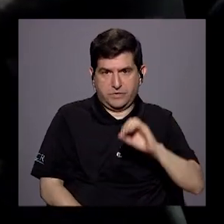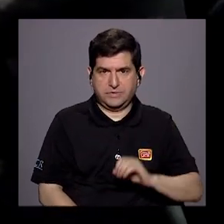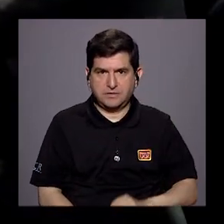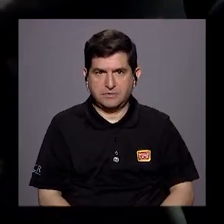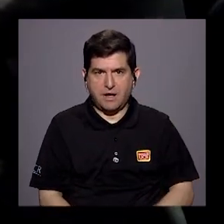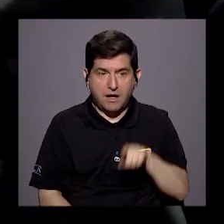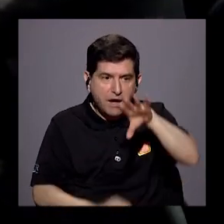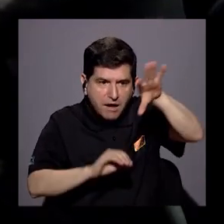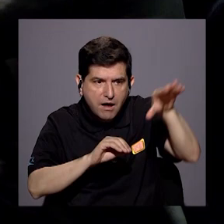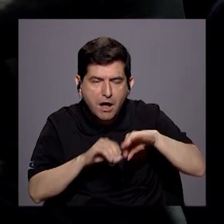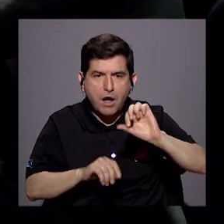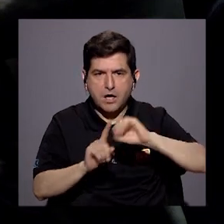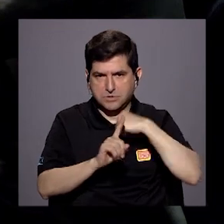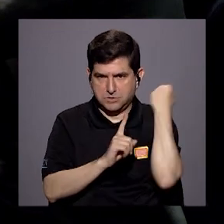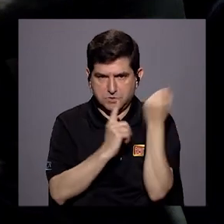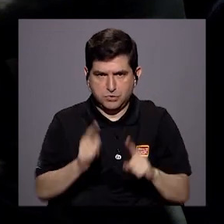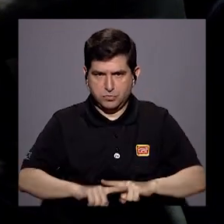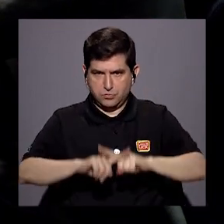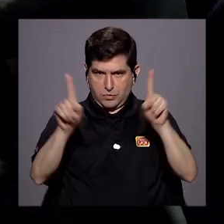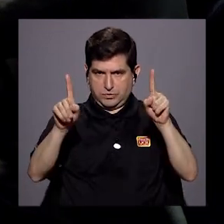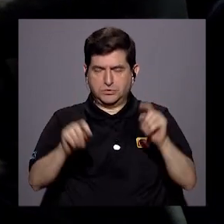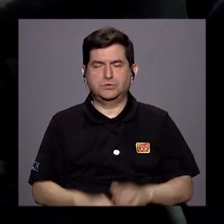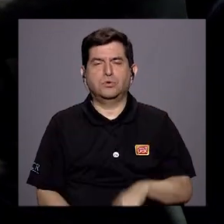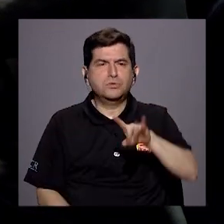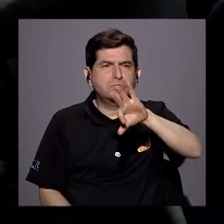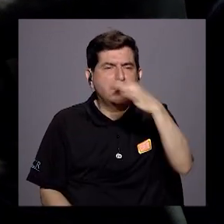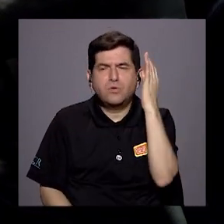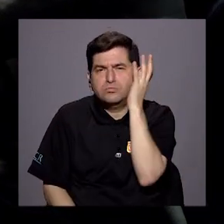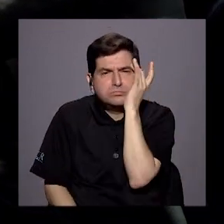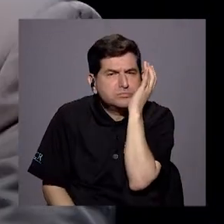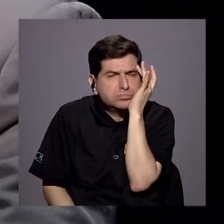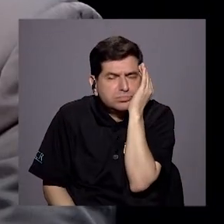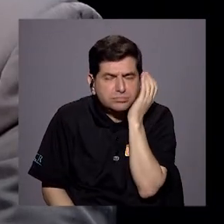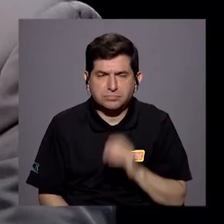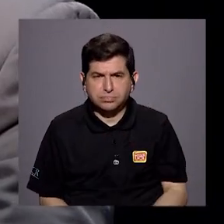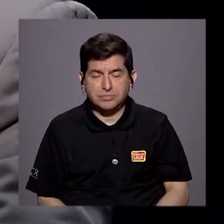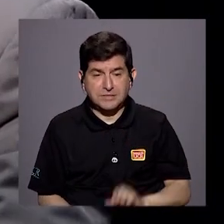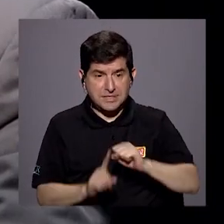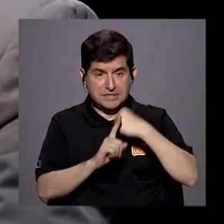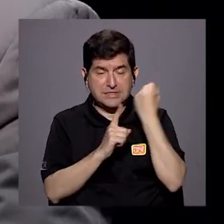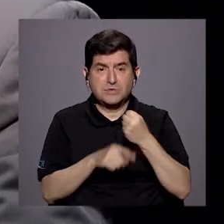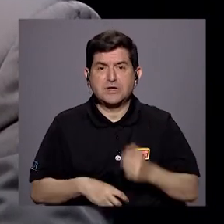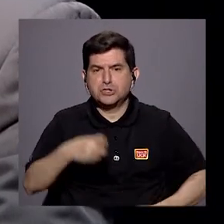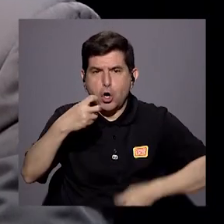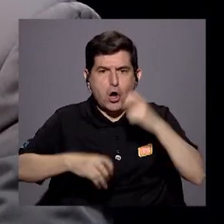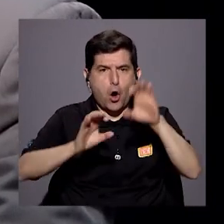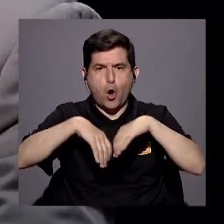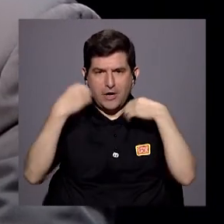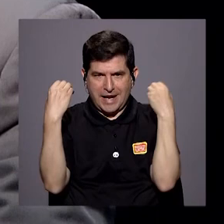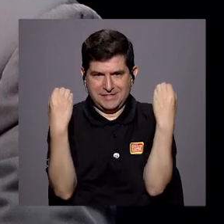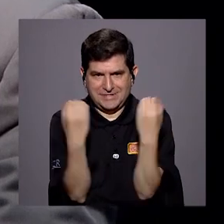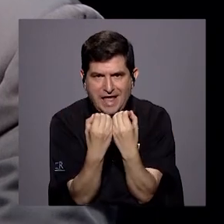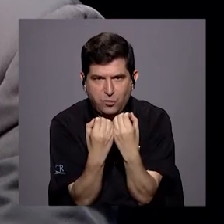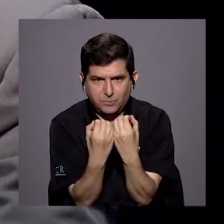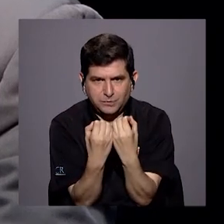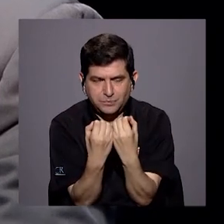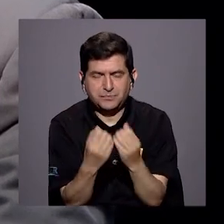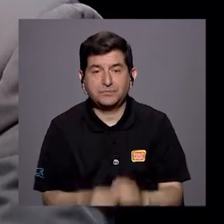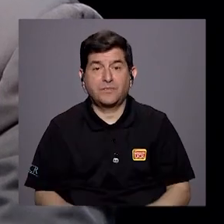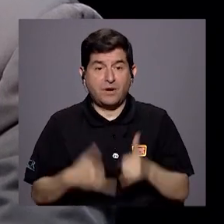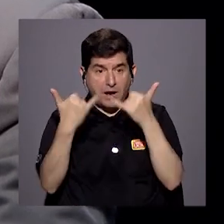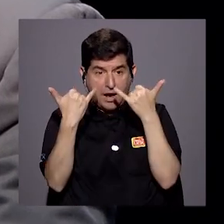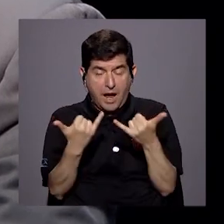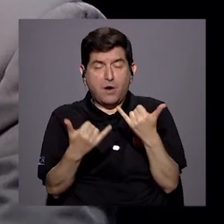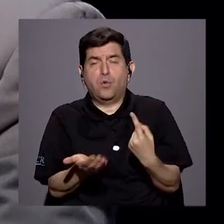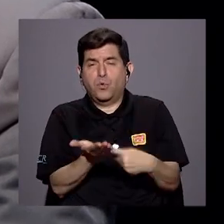se suma otro panorama que de algún modo es muy preocupante que es el panorama del crimen organizado. Vea que ahora se